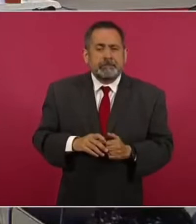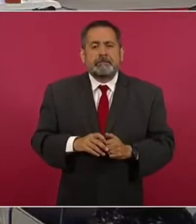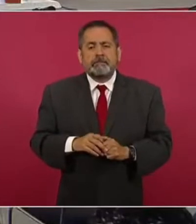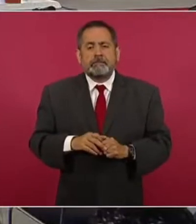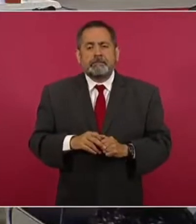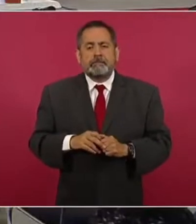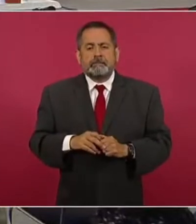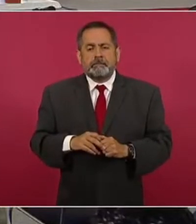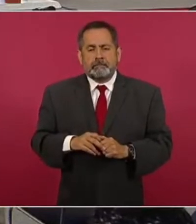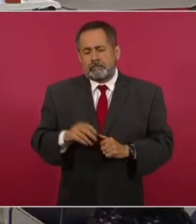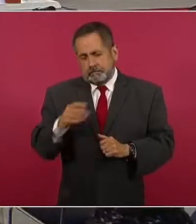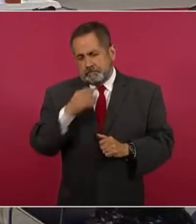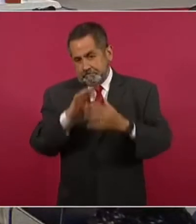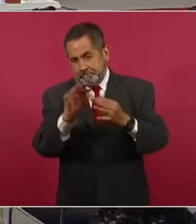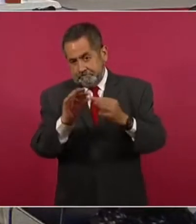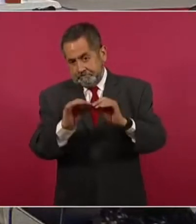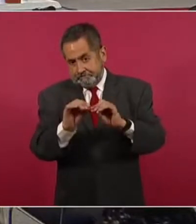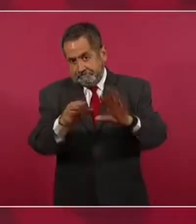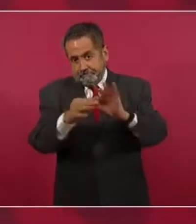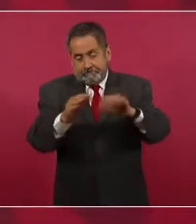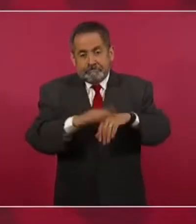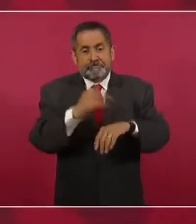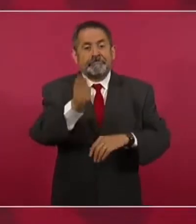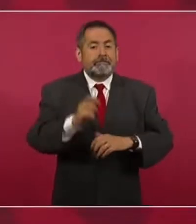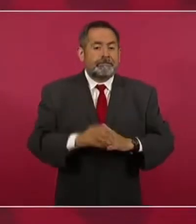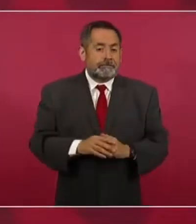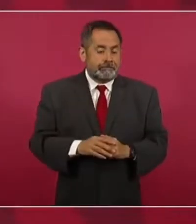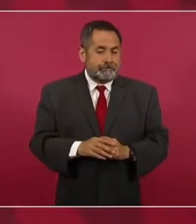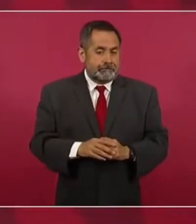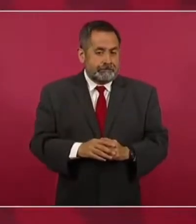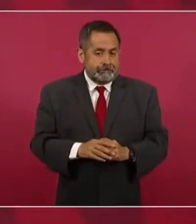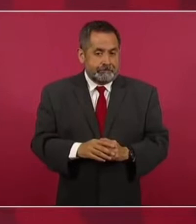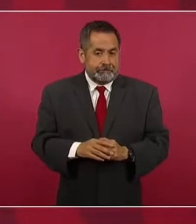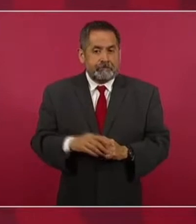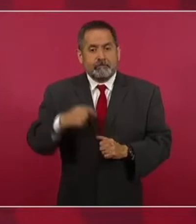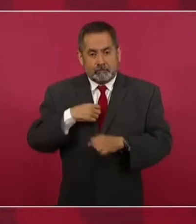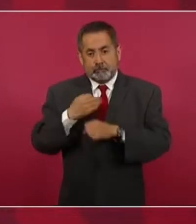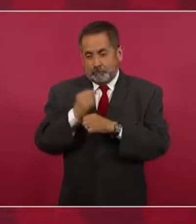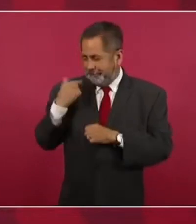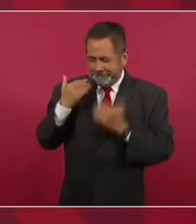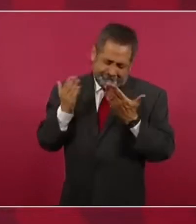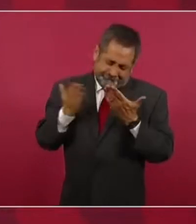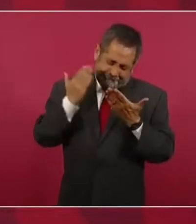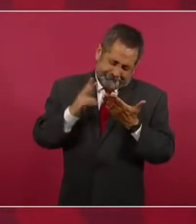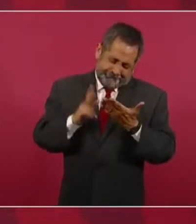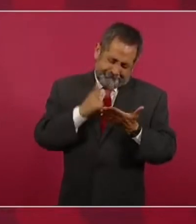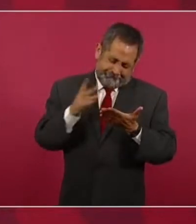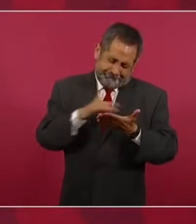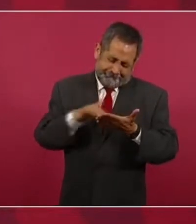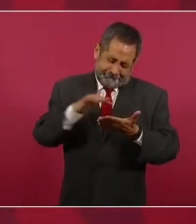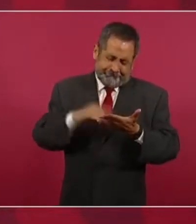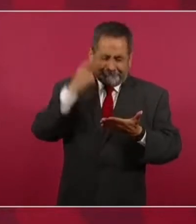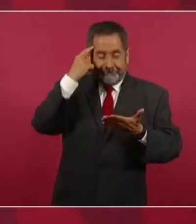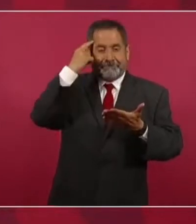Les leo y todos estos datos porque estoy releyendo para mi